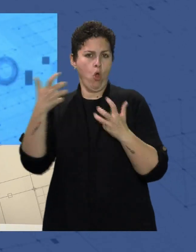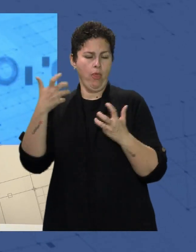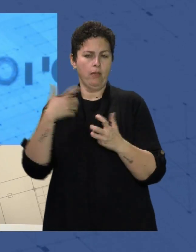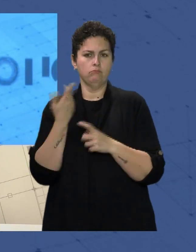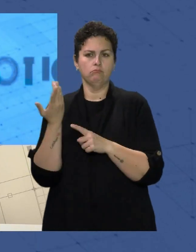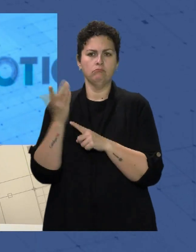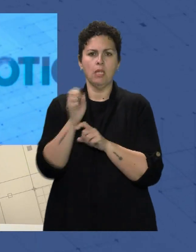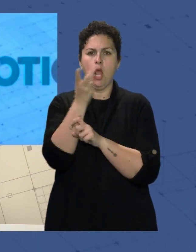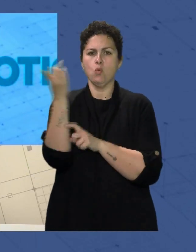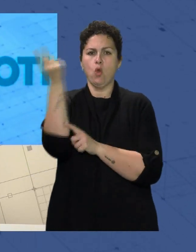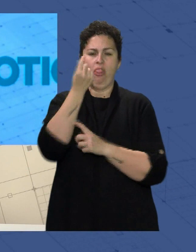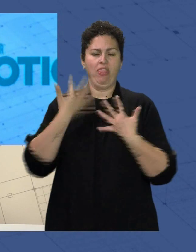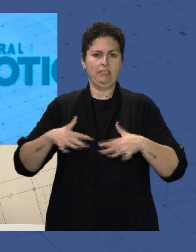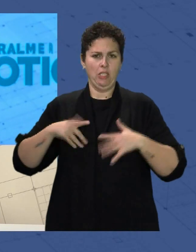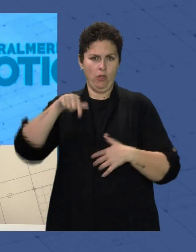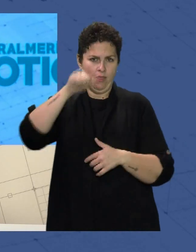Algunos diseñadores De la ciudad